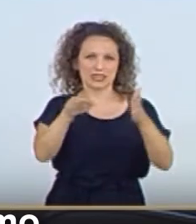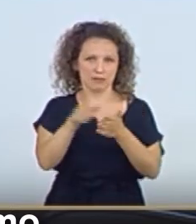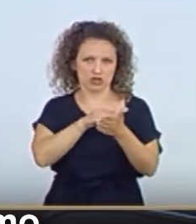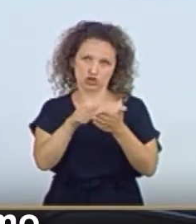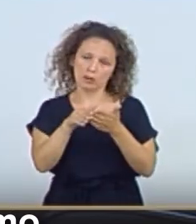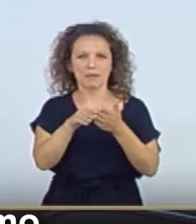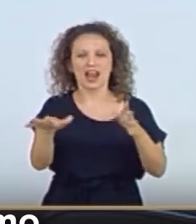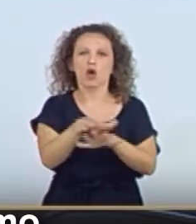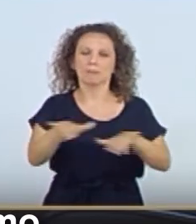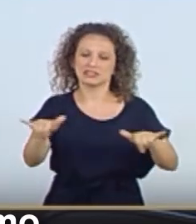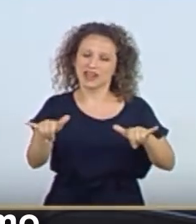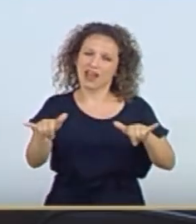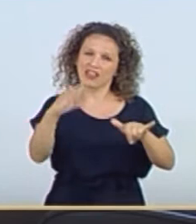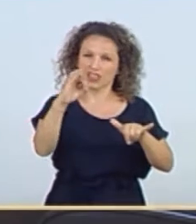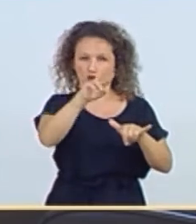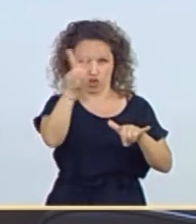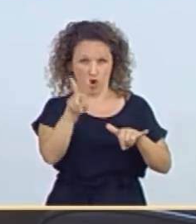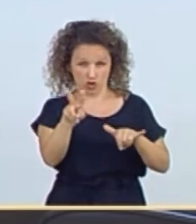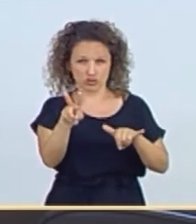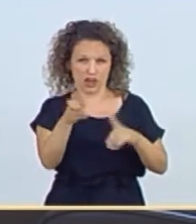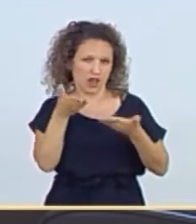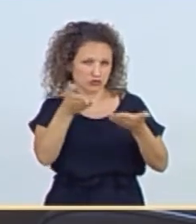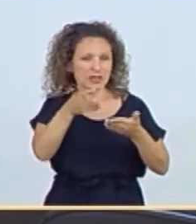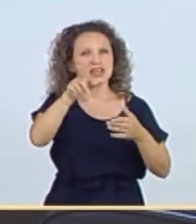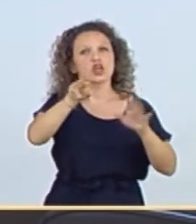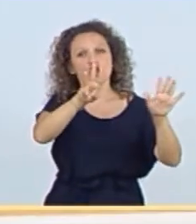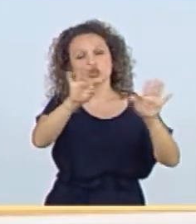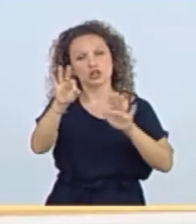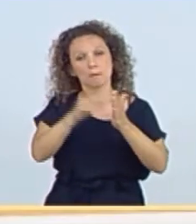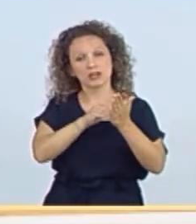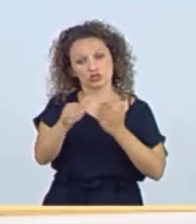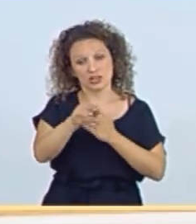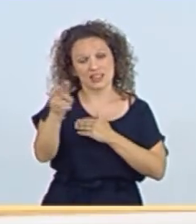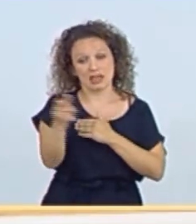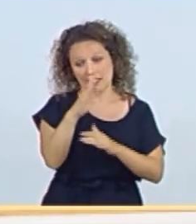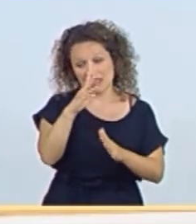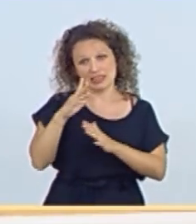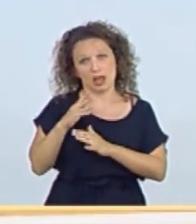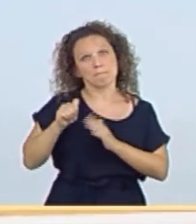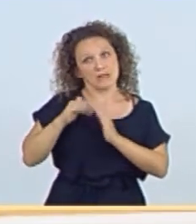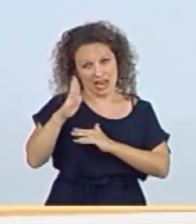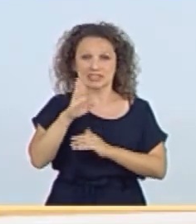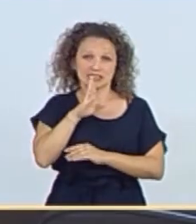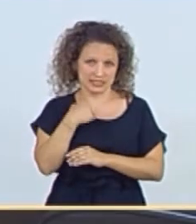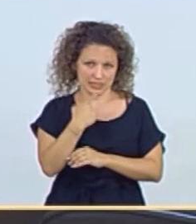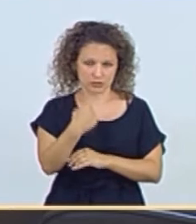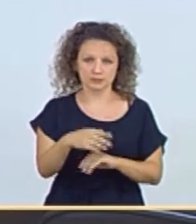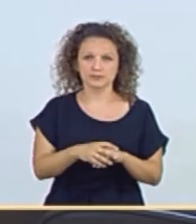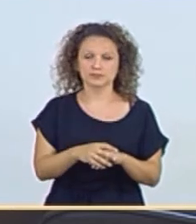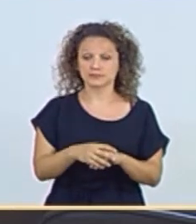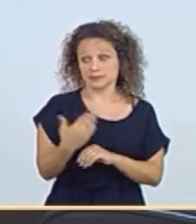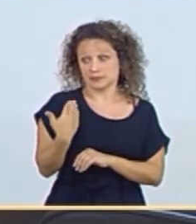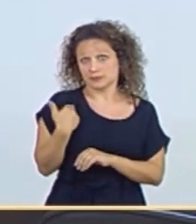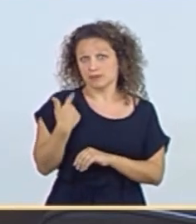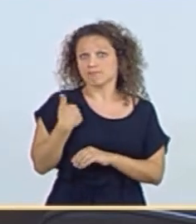compensaciones de CO2 y más, como bien decía, de 800 millones de euros en los últimos diez años. Acabamos de requerir